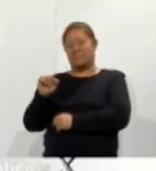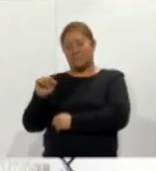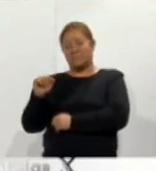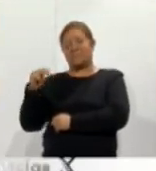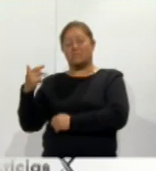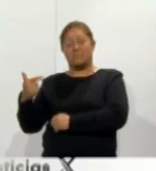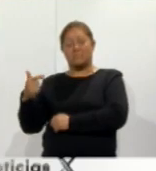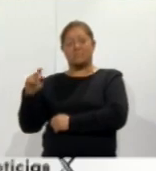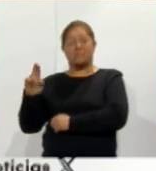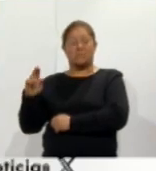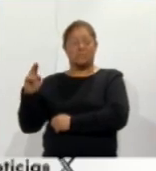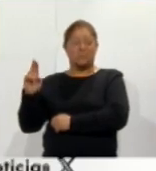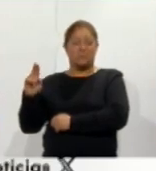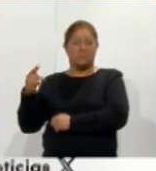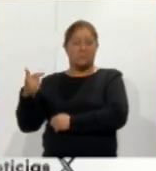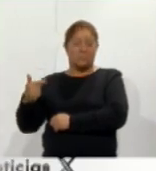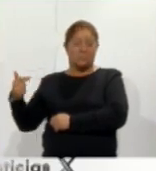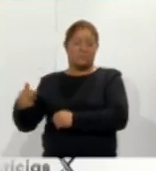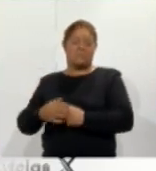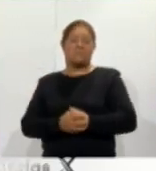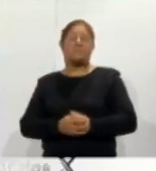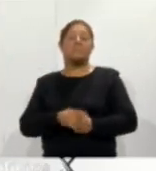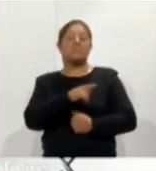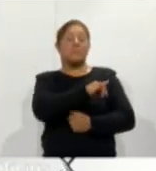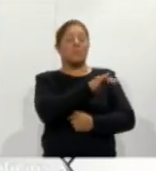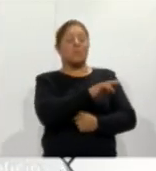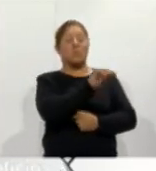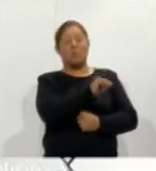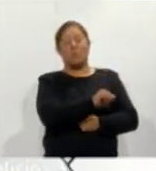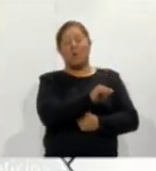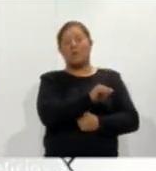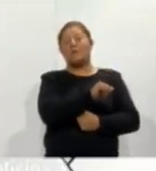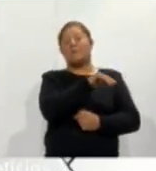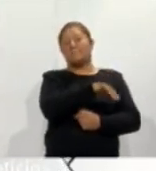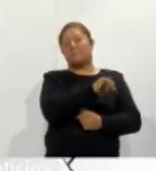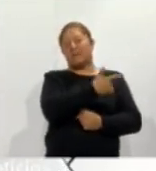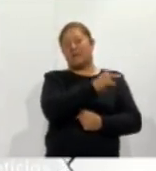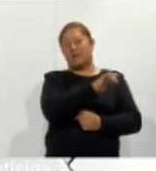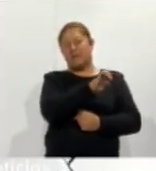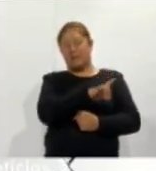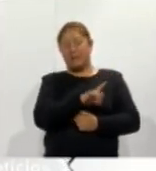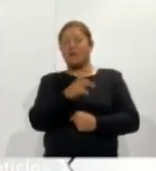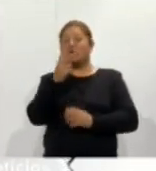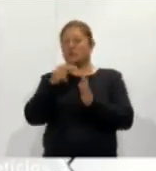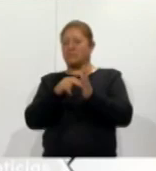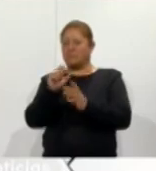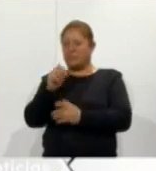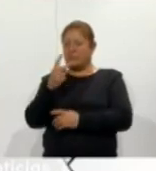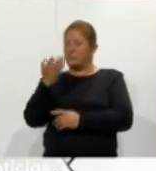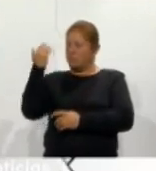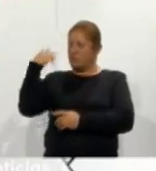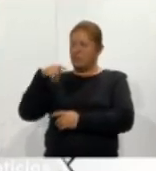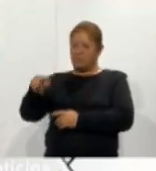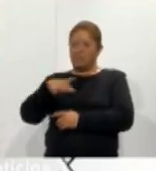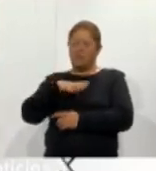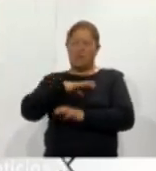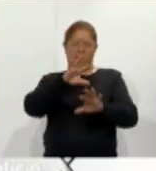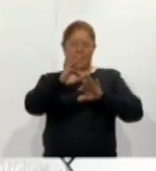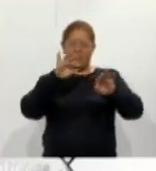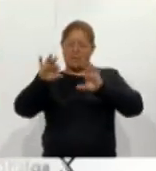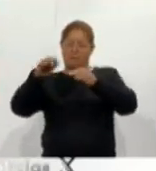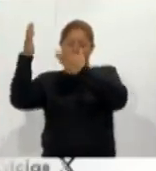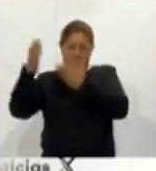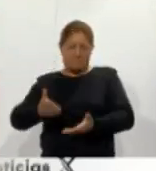varonil estará representada por Juan Virgen Pulido y Miguel Sarabia Delgado en el 2022 la entidad comenzó con la recepción de eventos